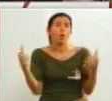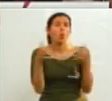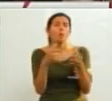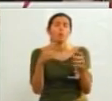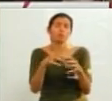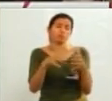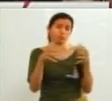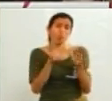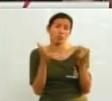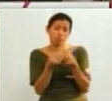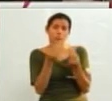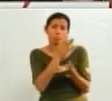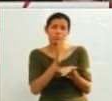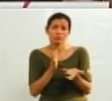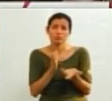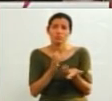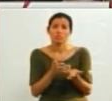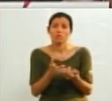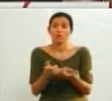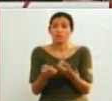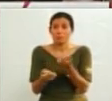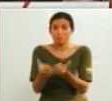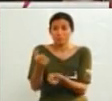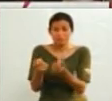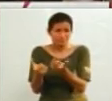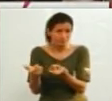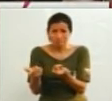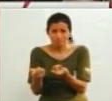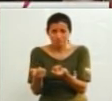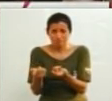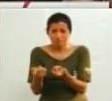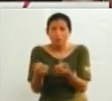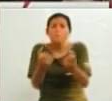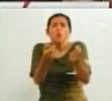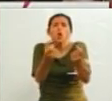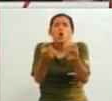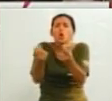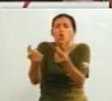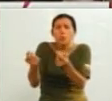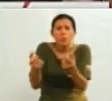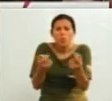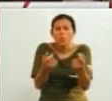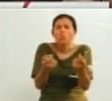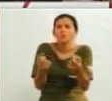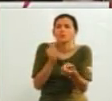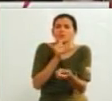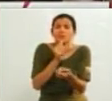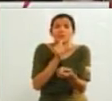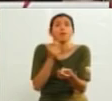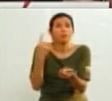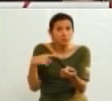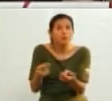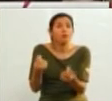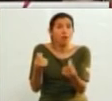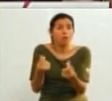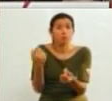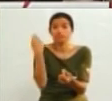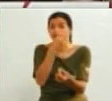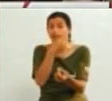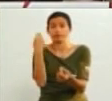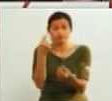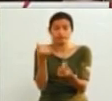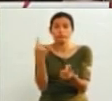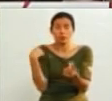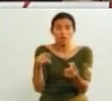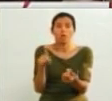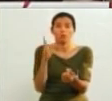Los que andan con él. Esos poquitos, esos poquitos, tienen plata,